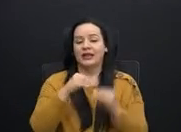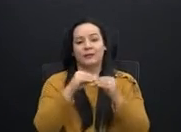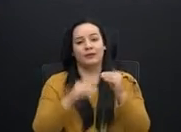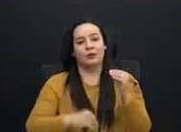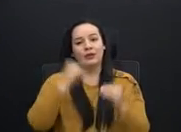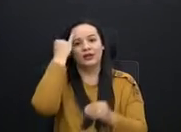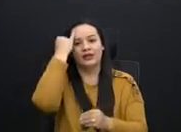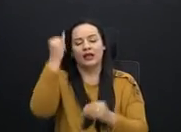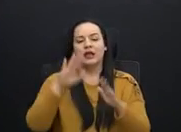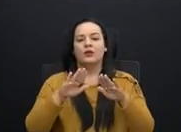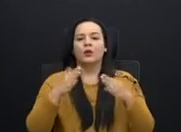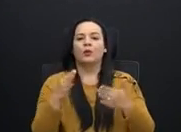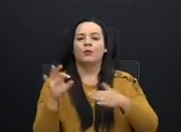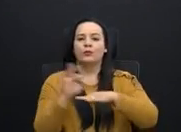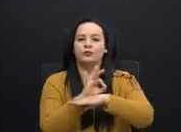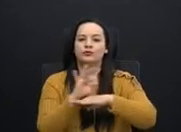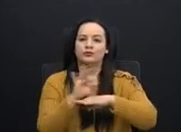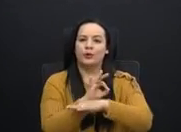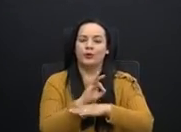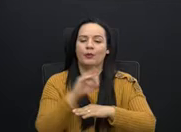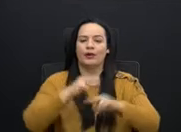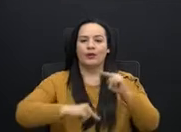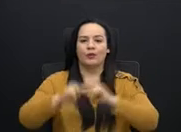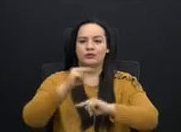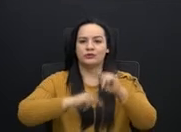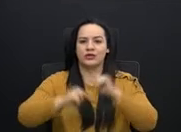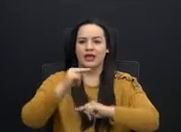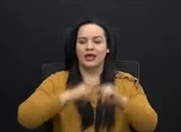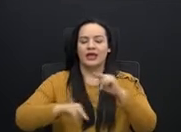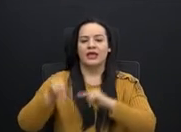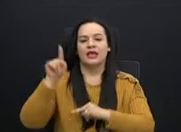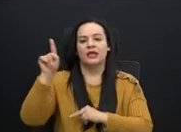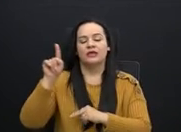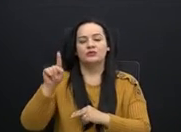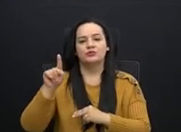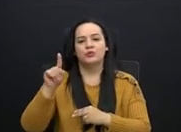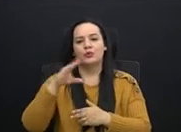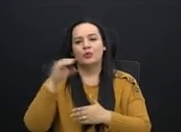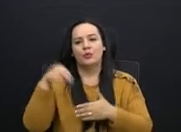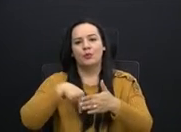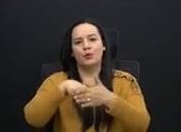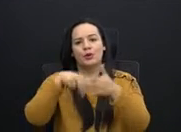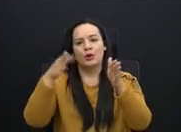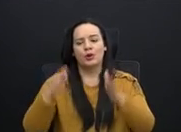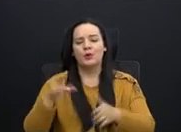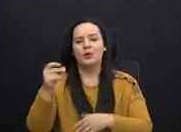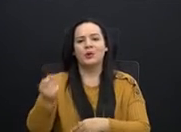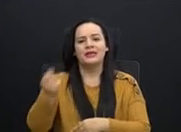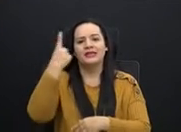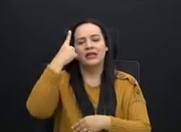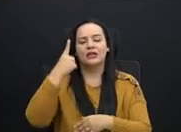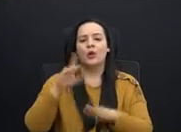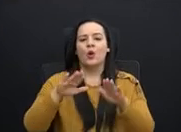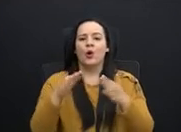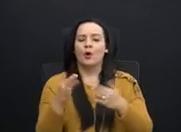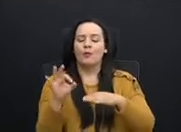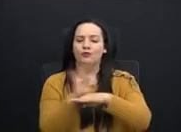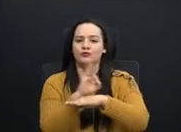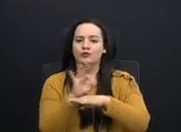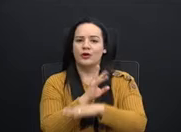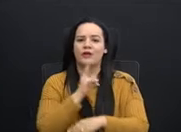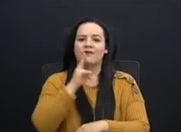negocio. Es un burócrata que no entiende cómo funciona en la realidad